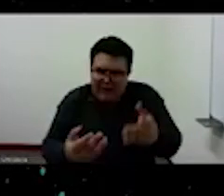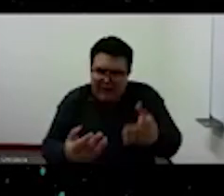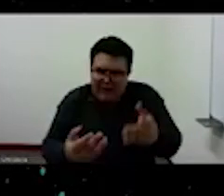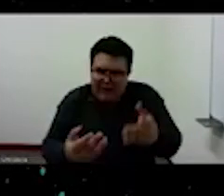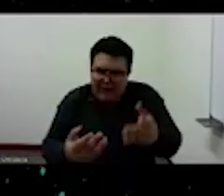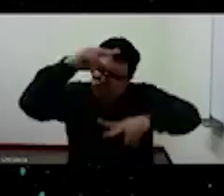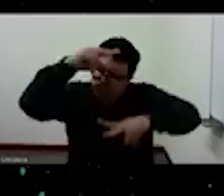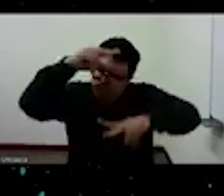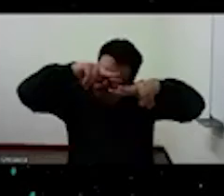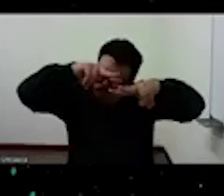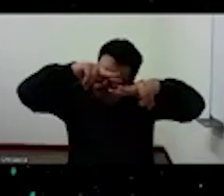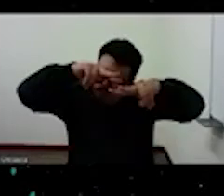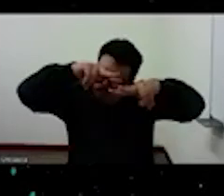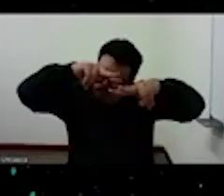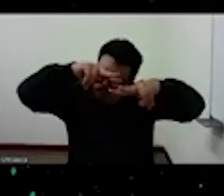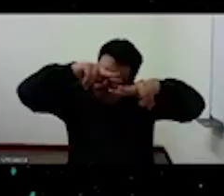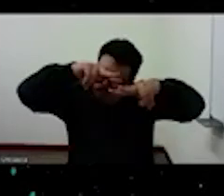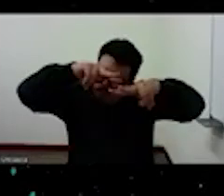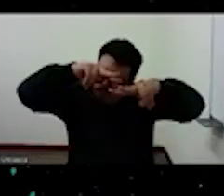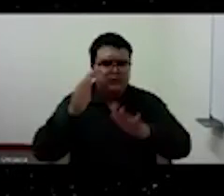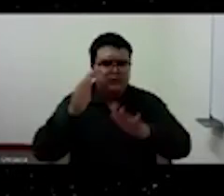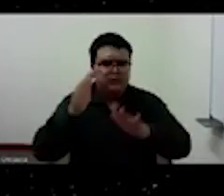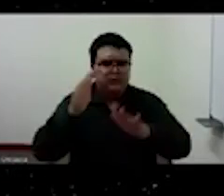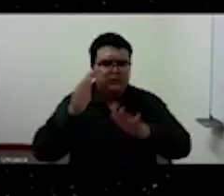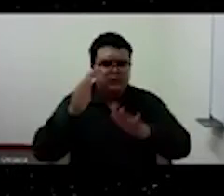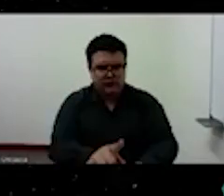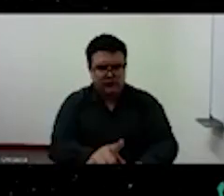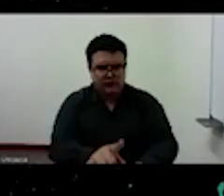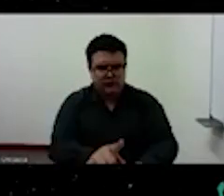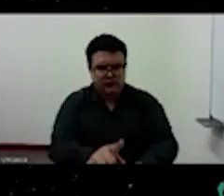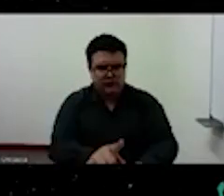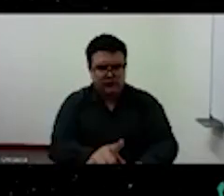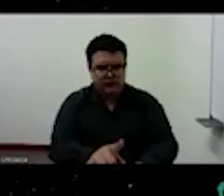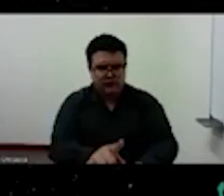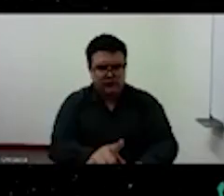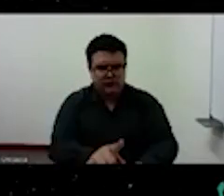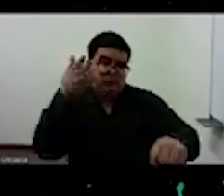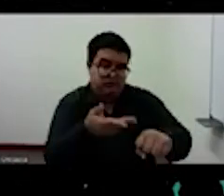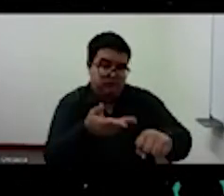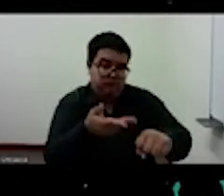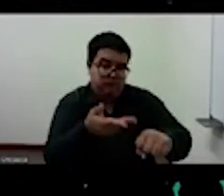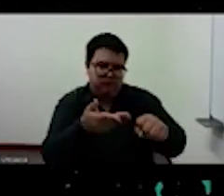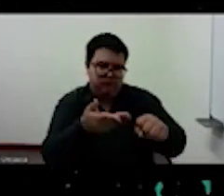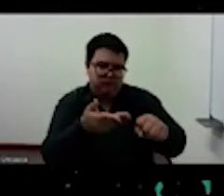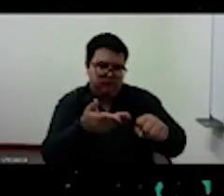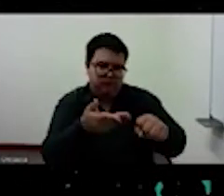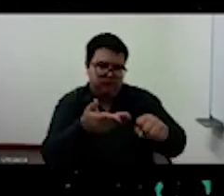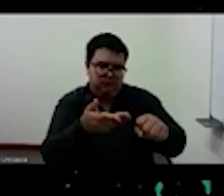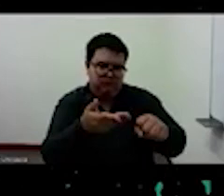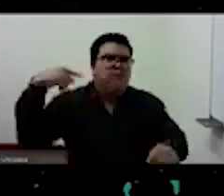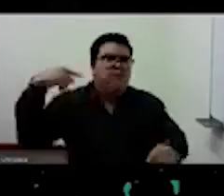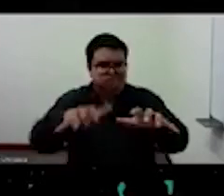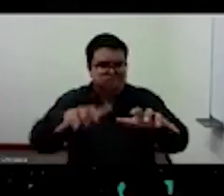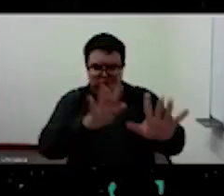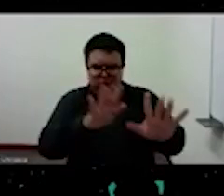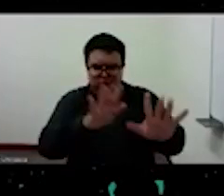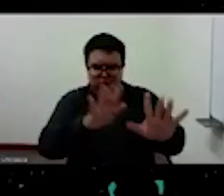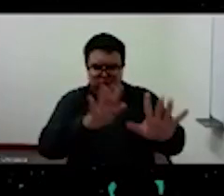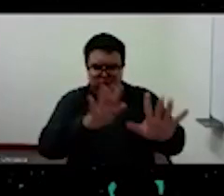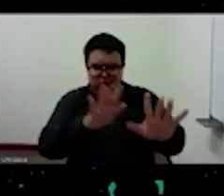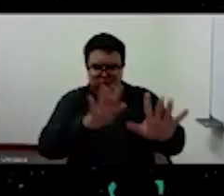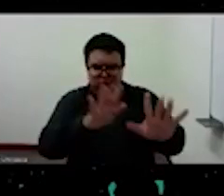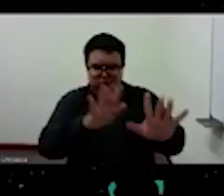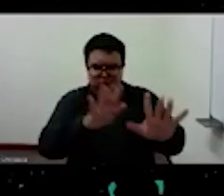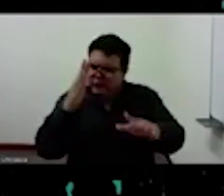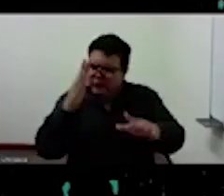porque está claro que la pandemia es un trauma un trauma global y este trauma que es